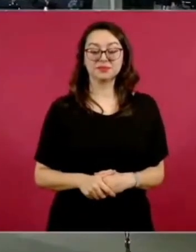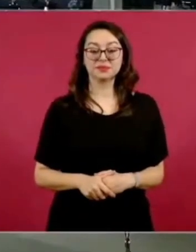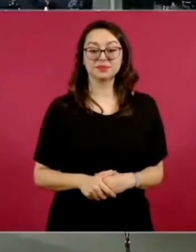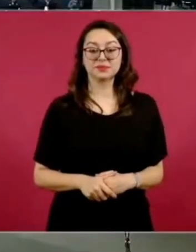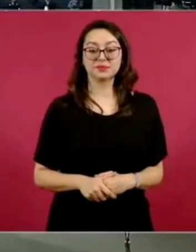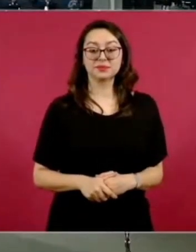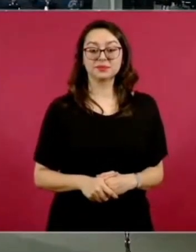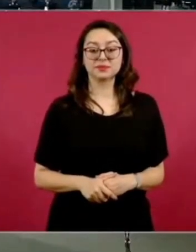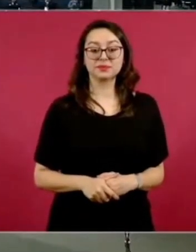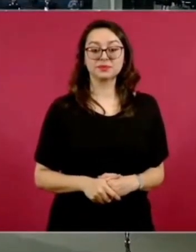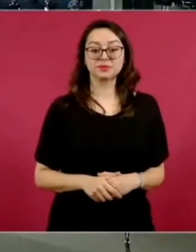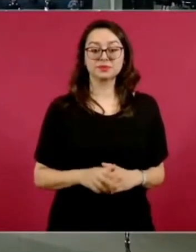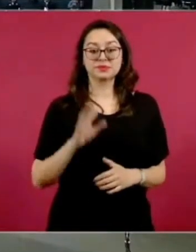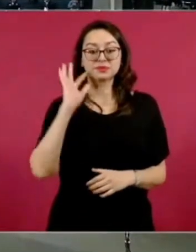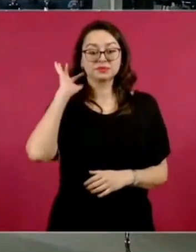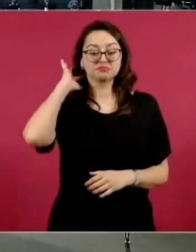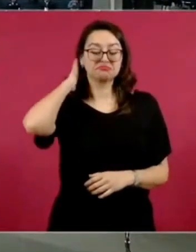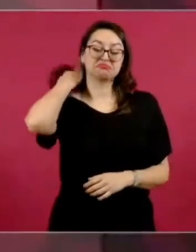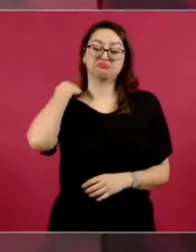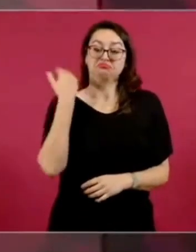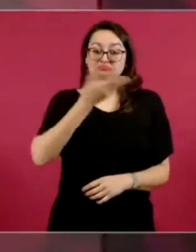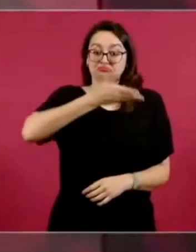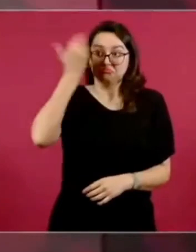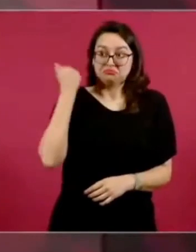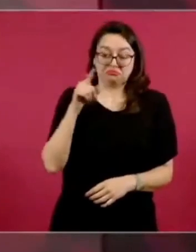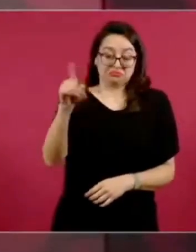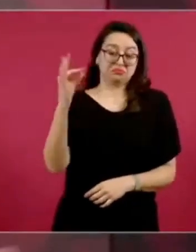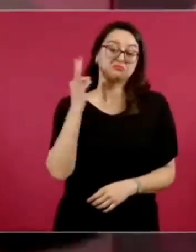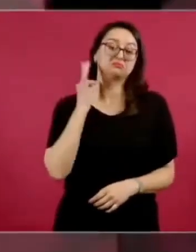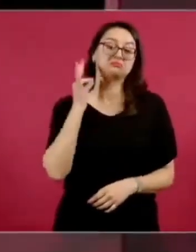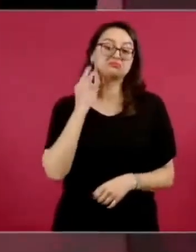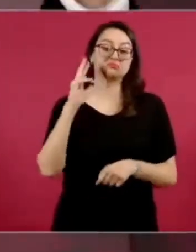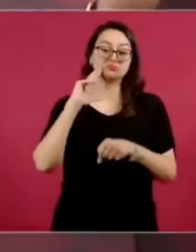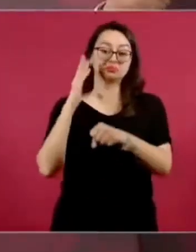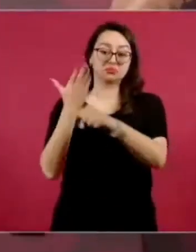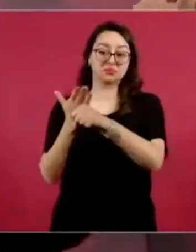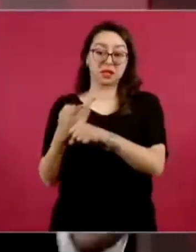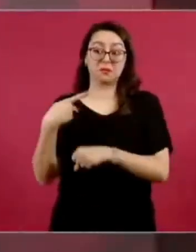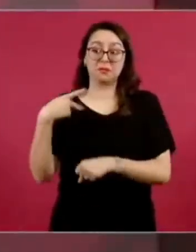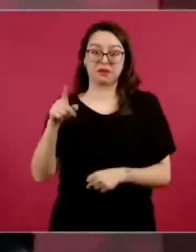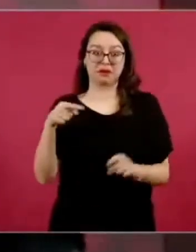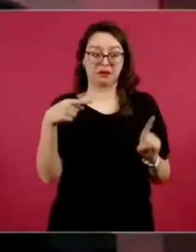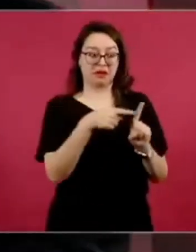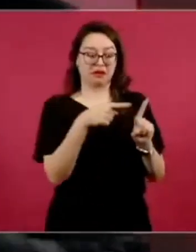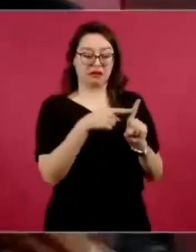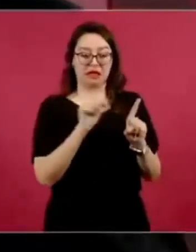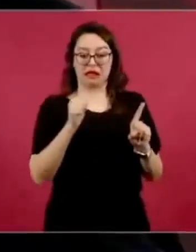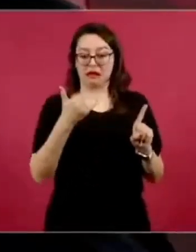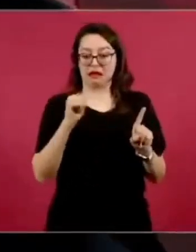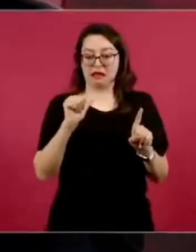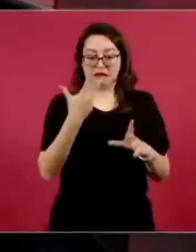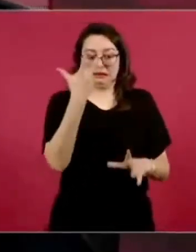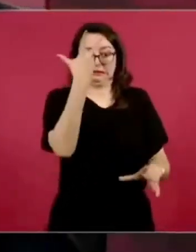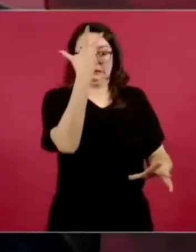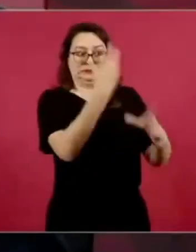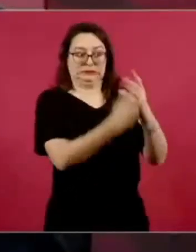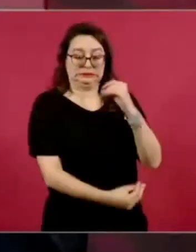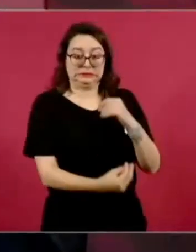No sé, hay que preguntarle a la fiscalía, pero lo que quiero decir, por eso se tuvo que ir del país por esa denuncia,